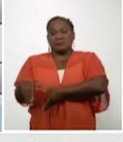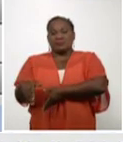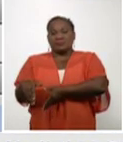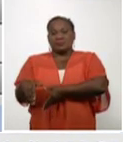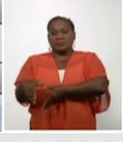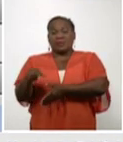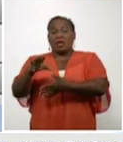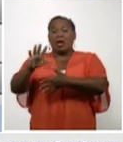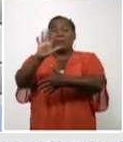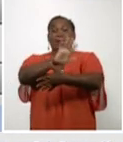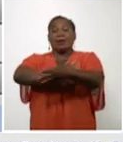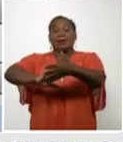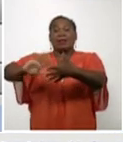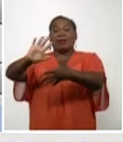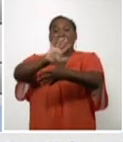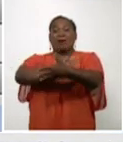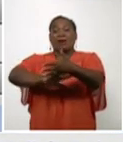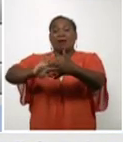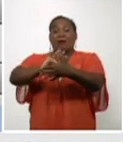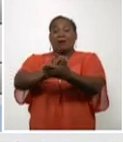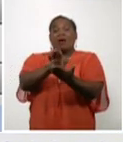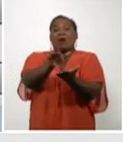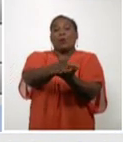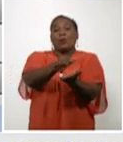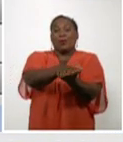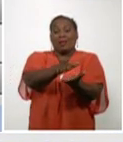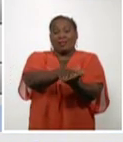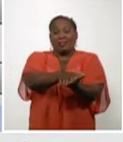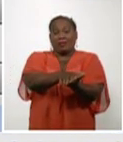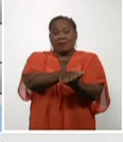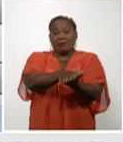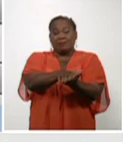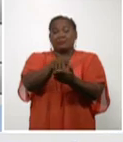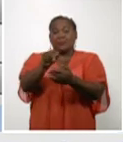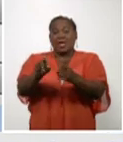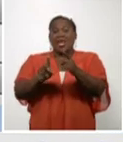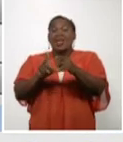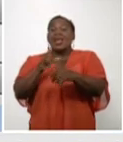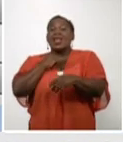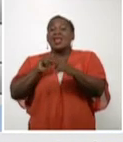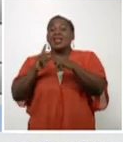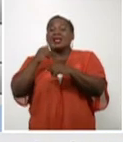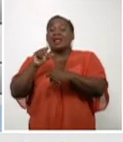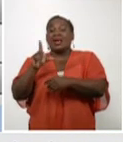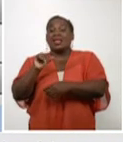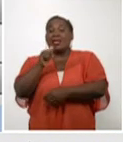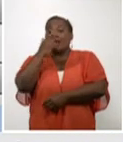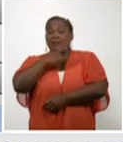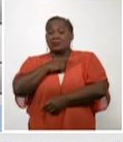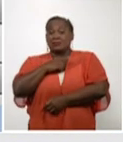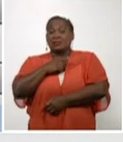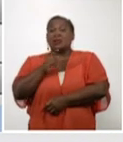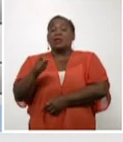región de las Américas acumulados para una letalidad que es la superior al mundo de 2